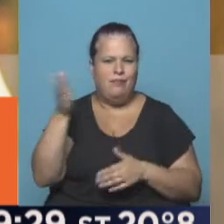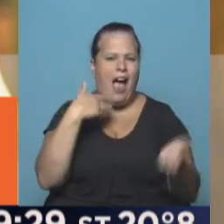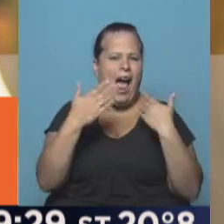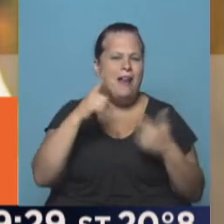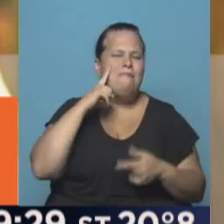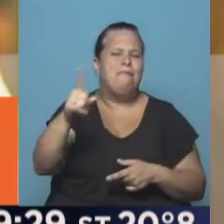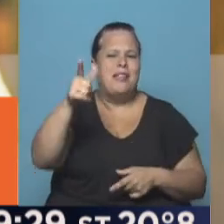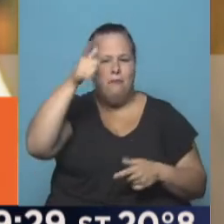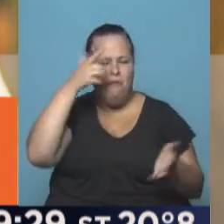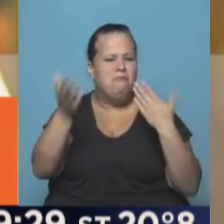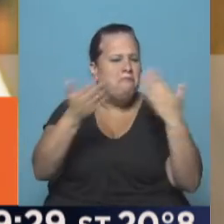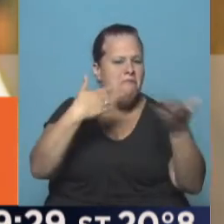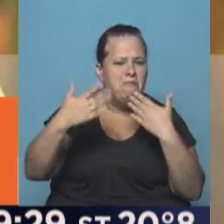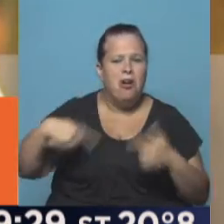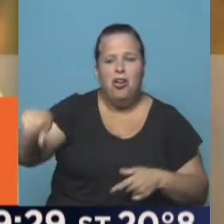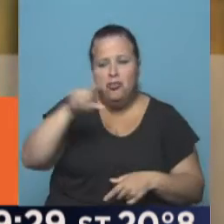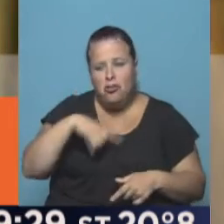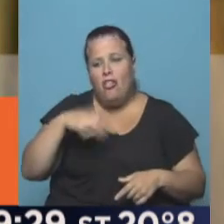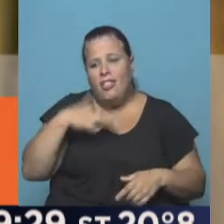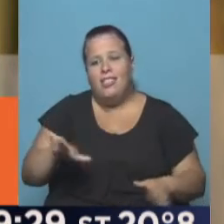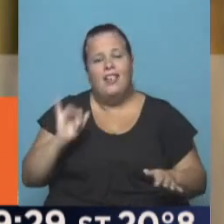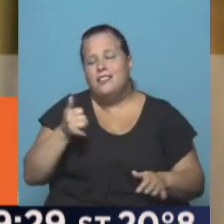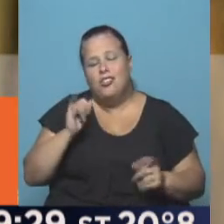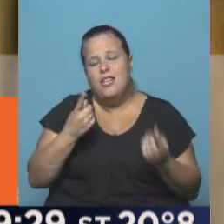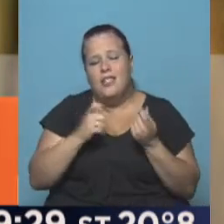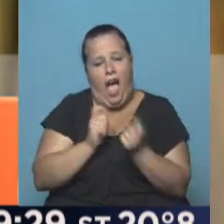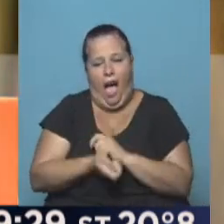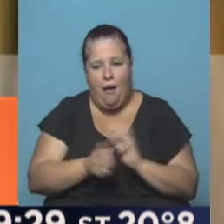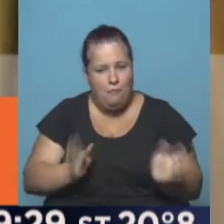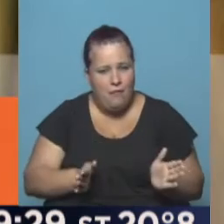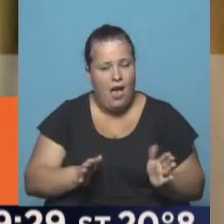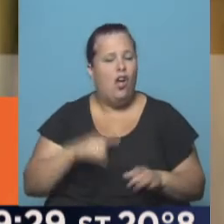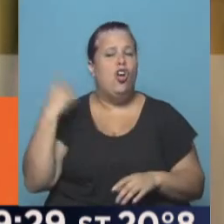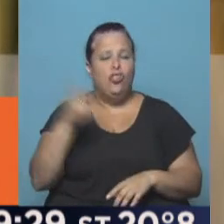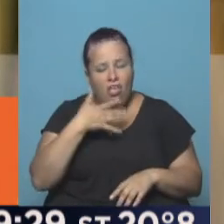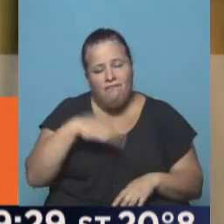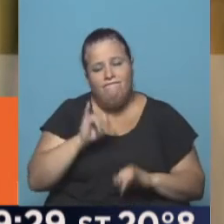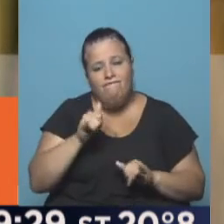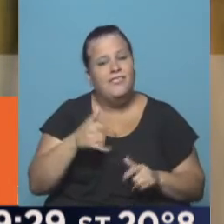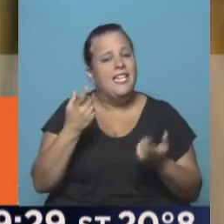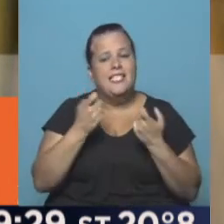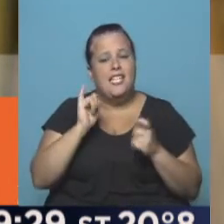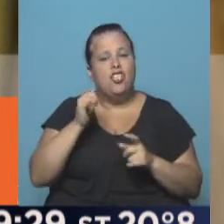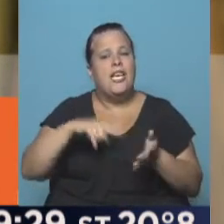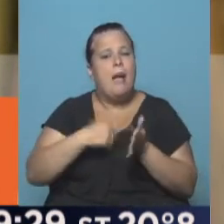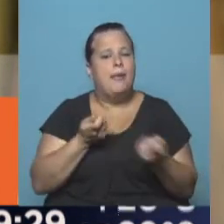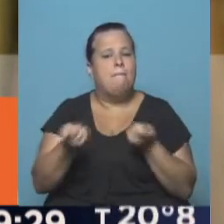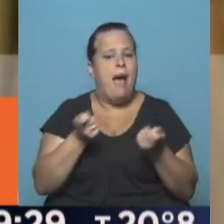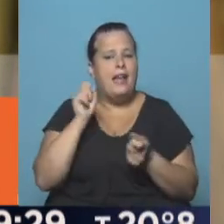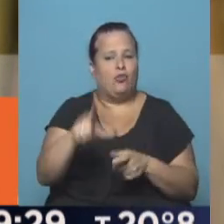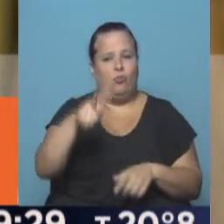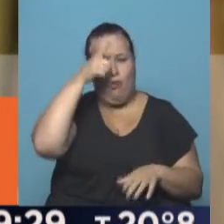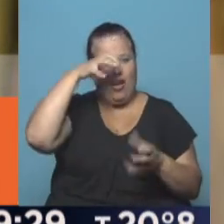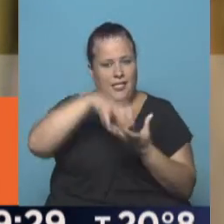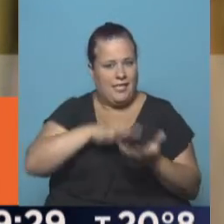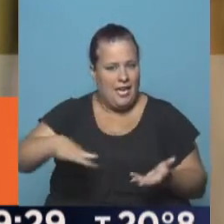miles de efectivos, y todos entienden que es necesario el cambio. ¿No es cierto? Y todos entienden que es necesario que la ciudad maneje su propia